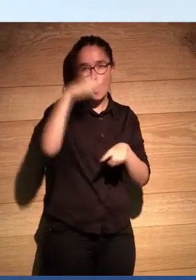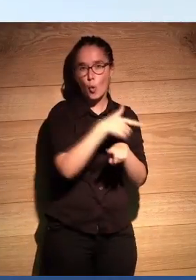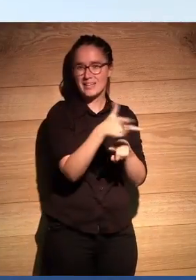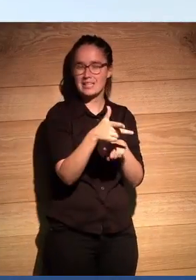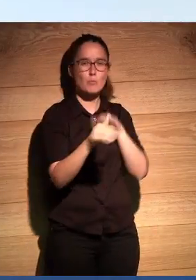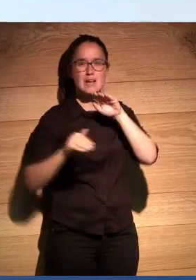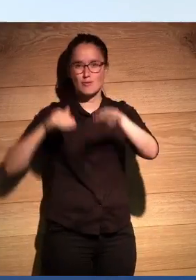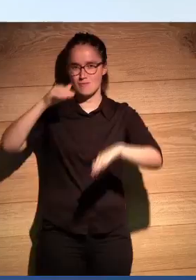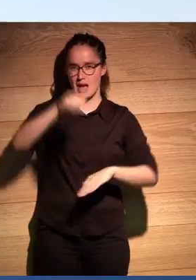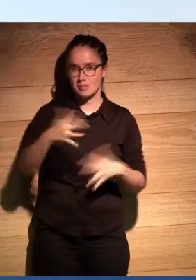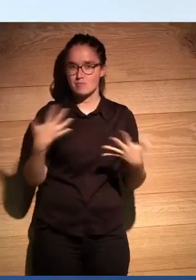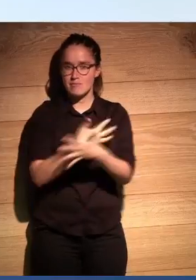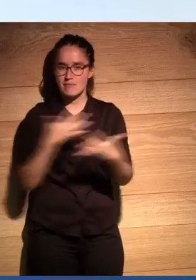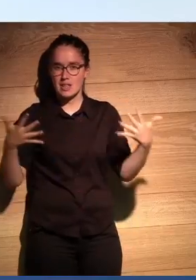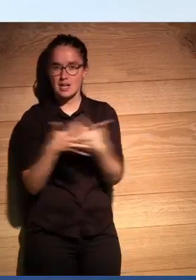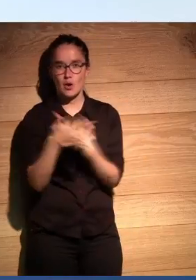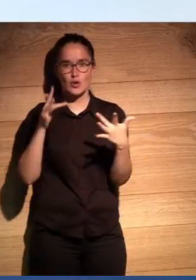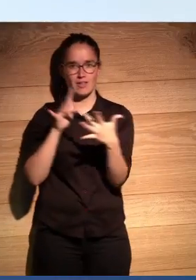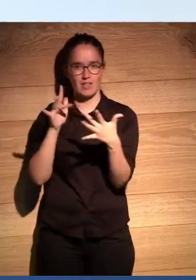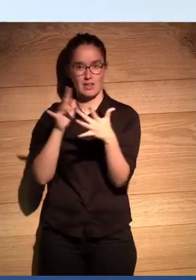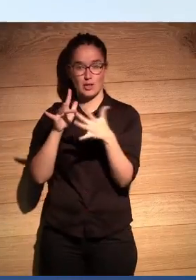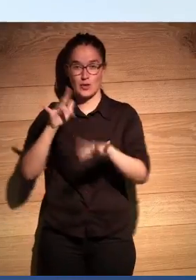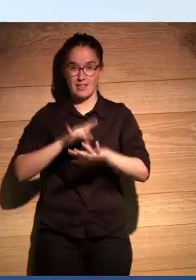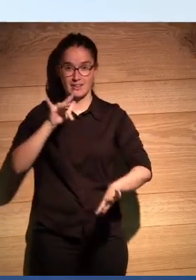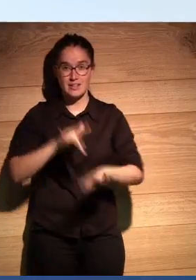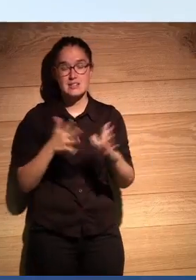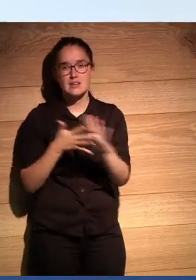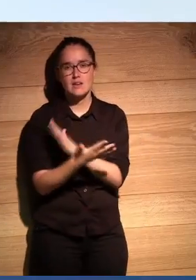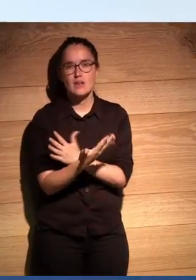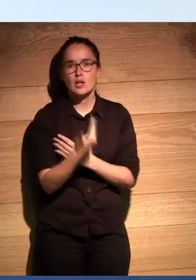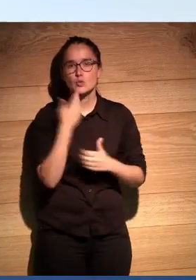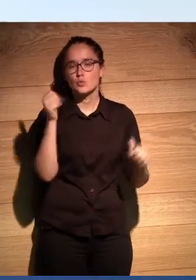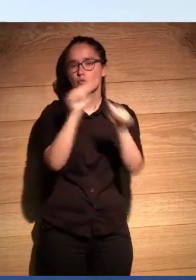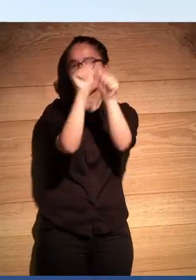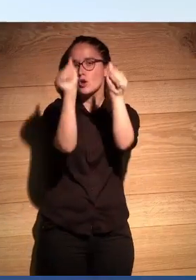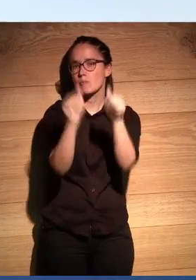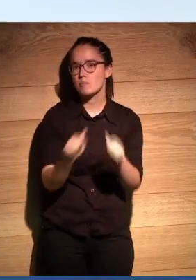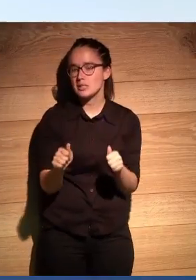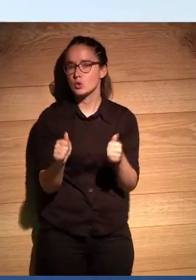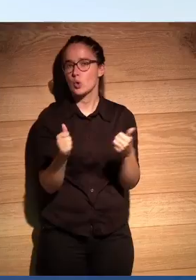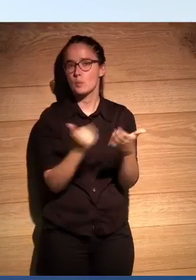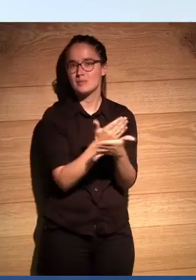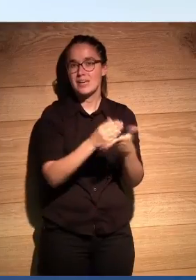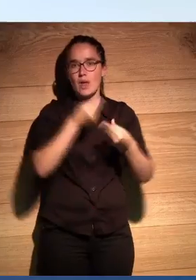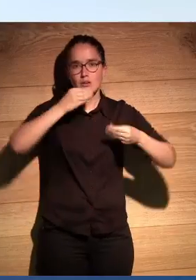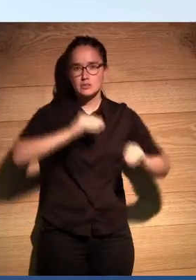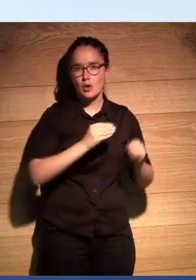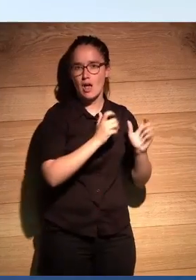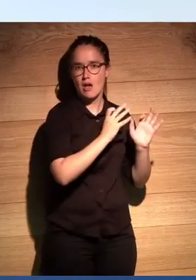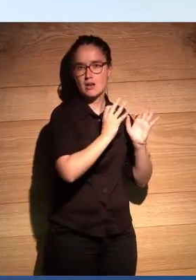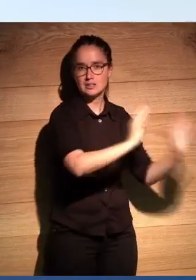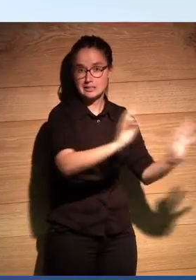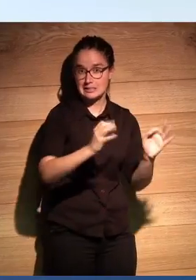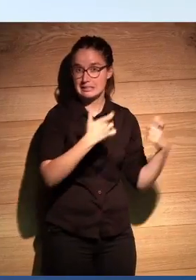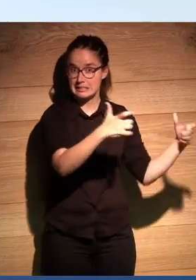con el medio interactivo y digital. Es un formato, digamos, fragmentado, una historia fragmentada